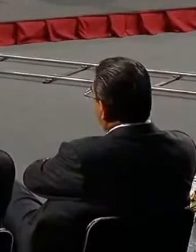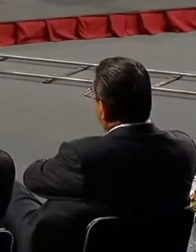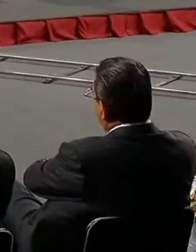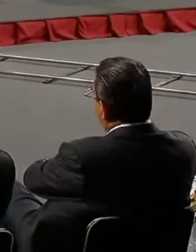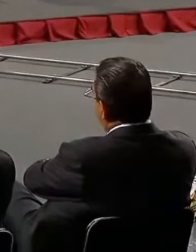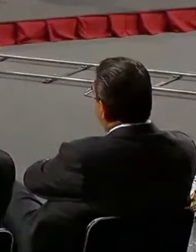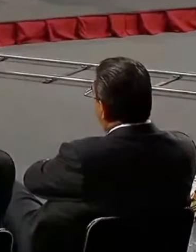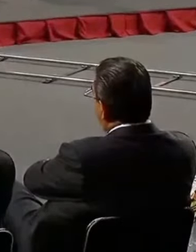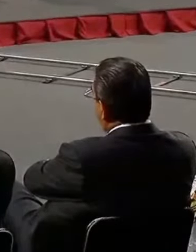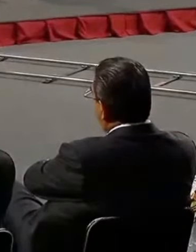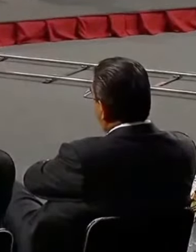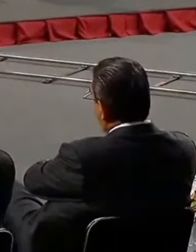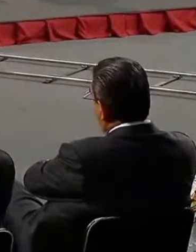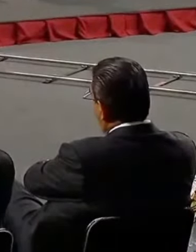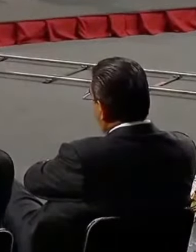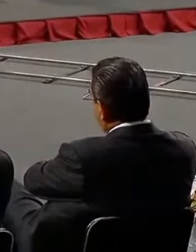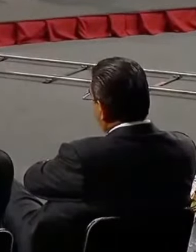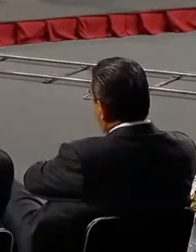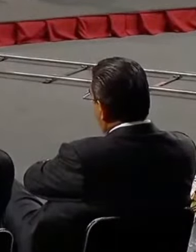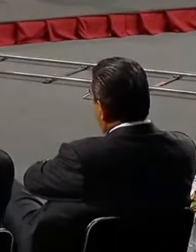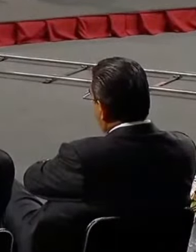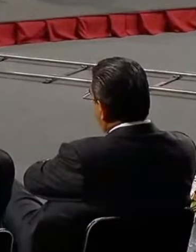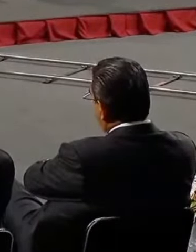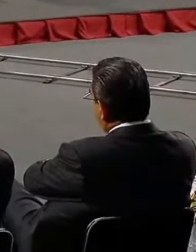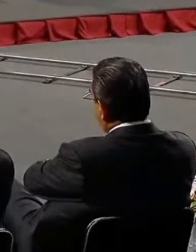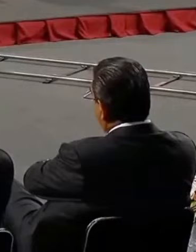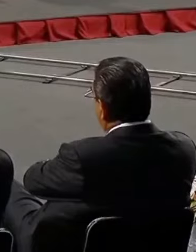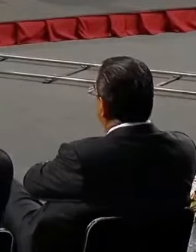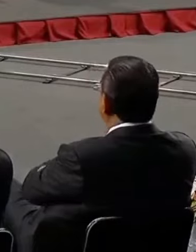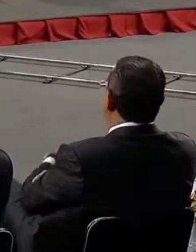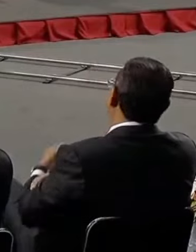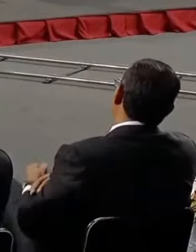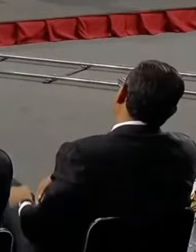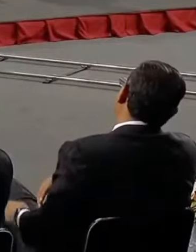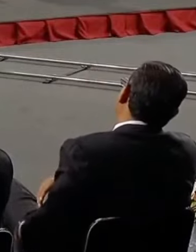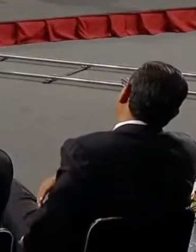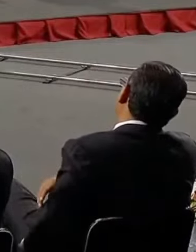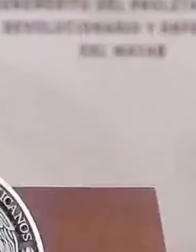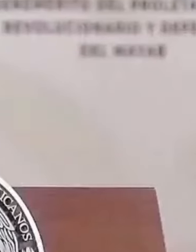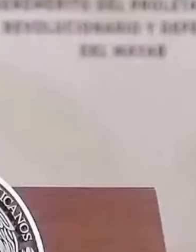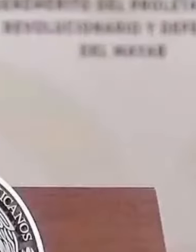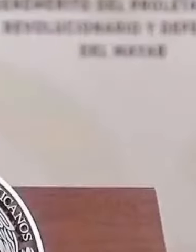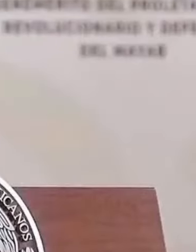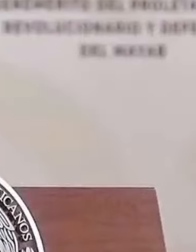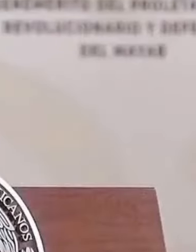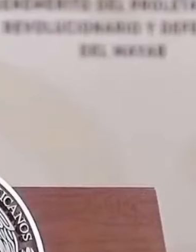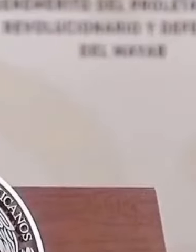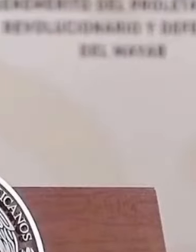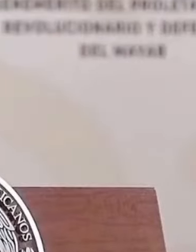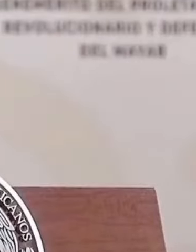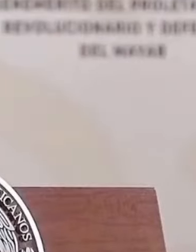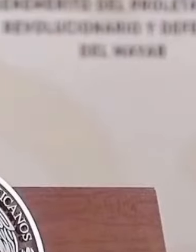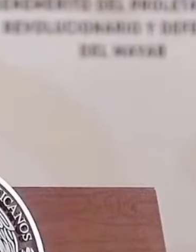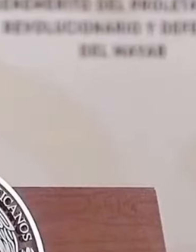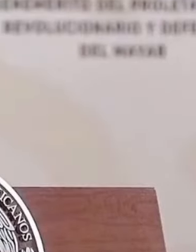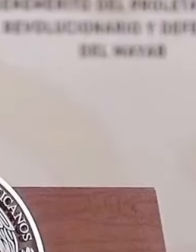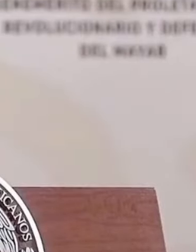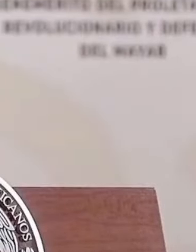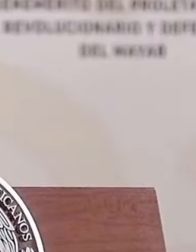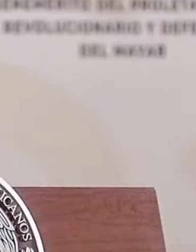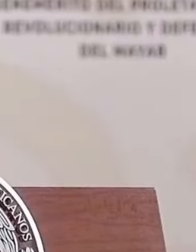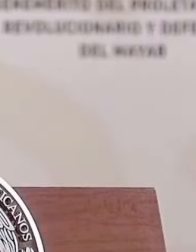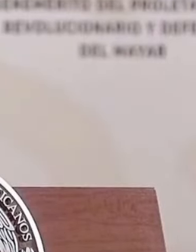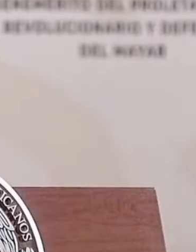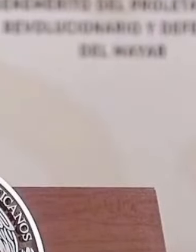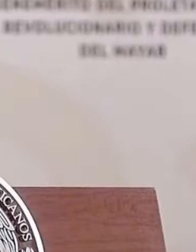alcances sociales y mejora de los indicadores de salud de nuestra población. Y hoy, con